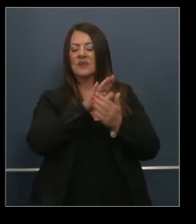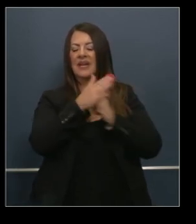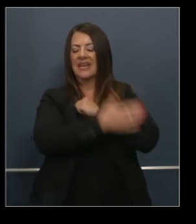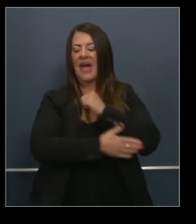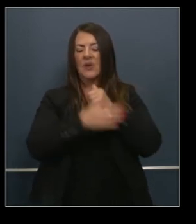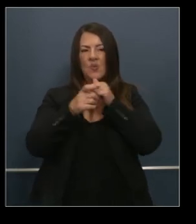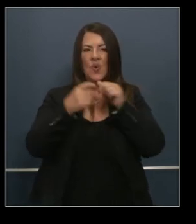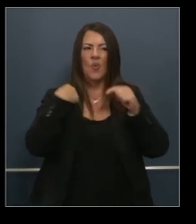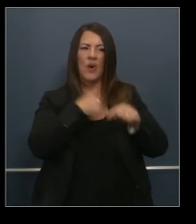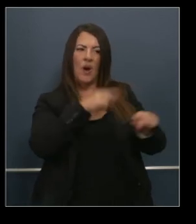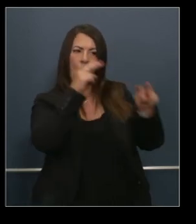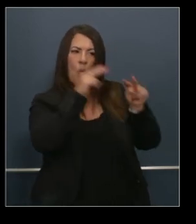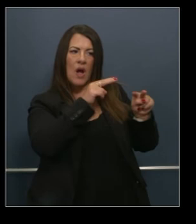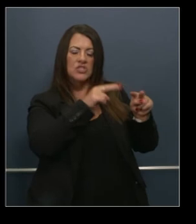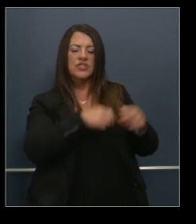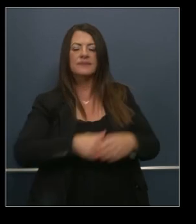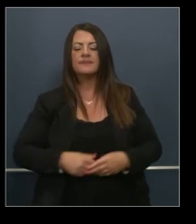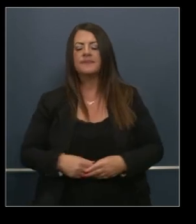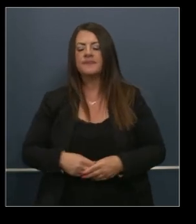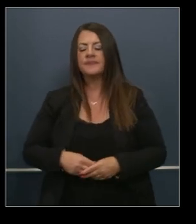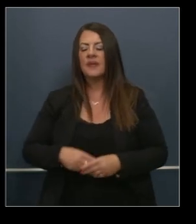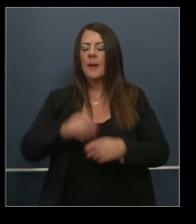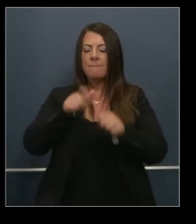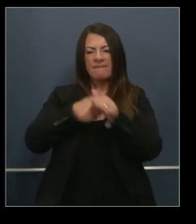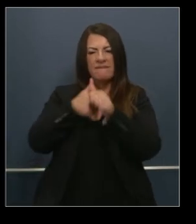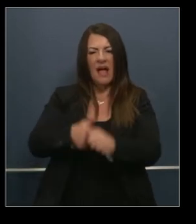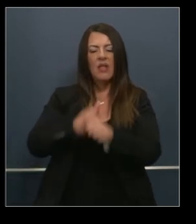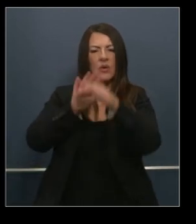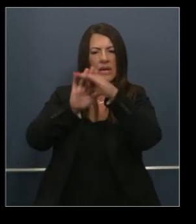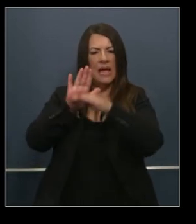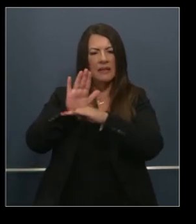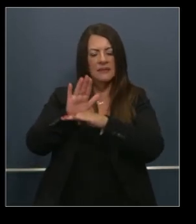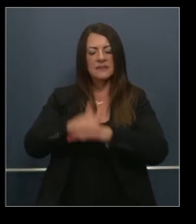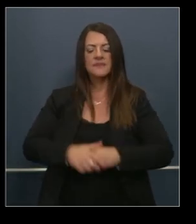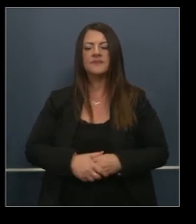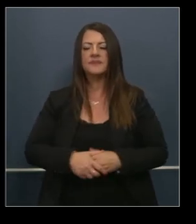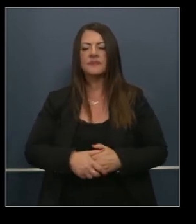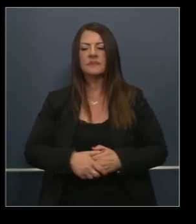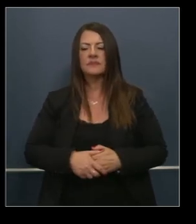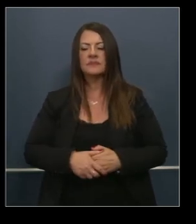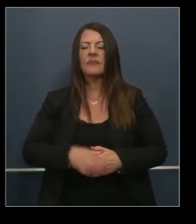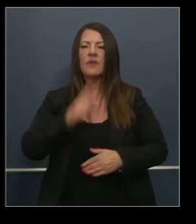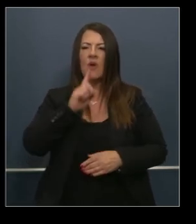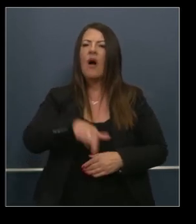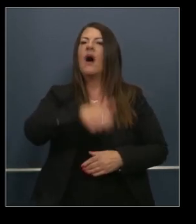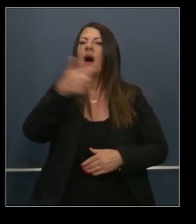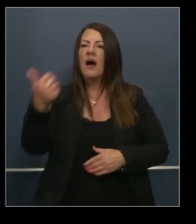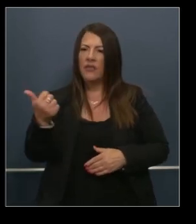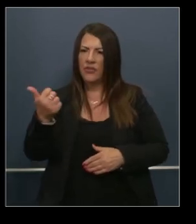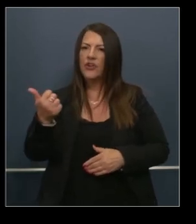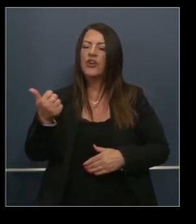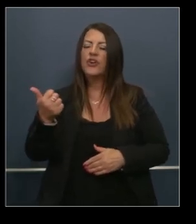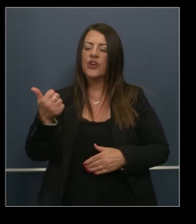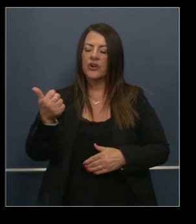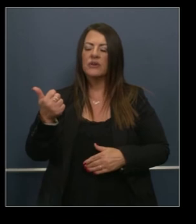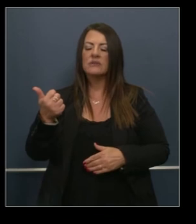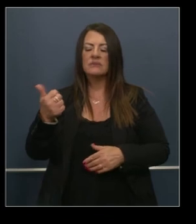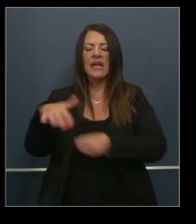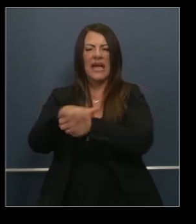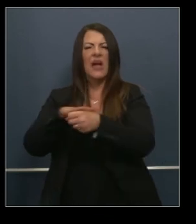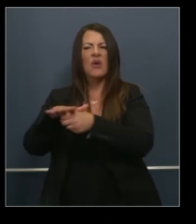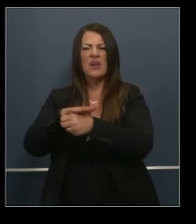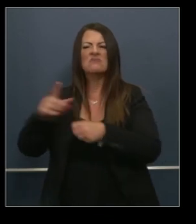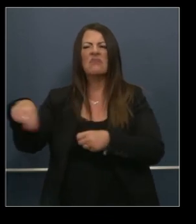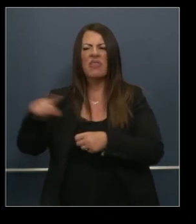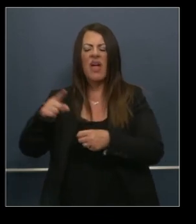brindar estos servicios que cumplan con todas las pautas igualmente hay lugares en el estado que